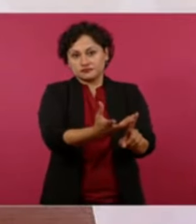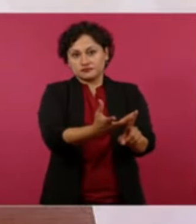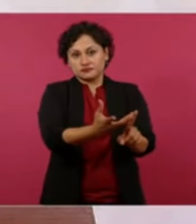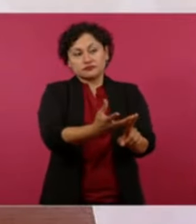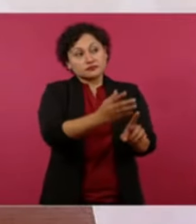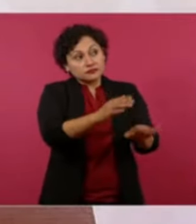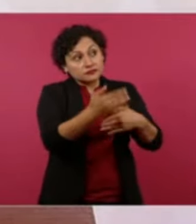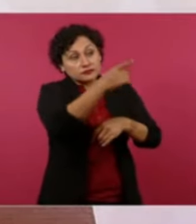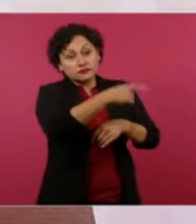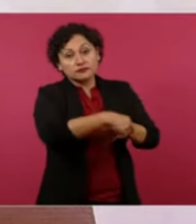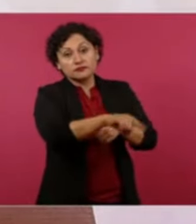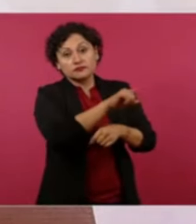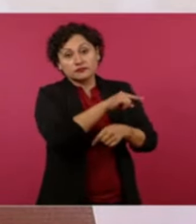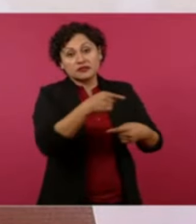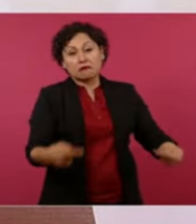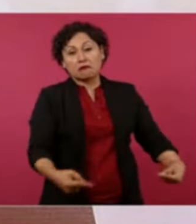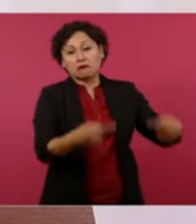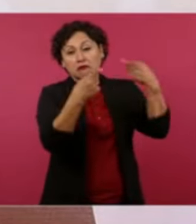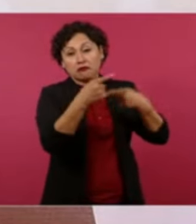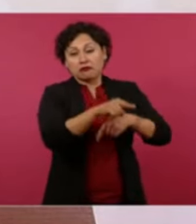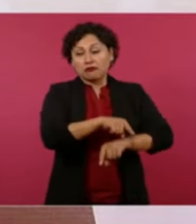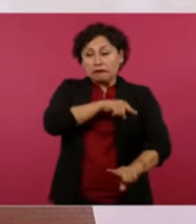y no fue por eso que lo crucificaron